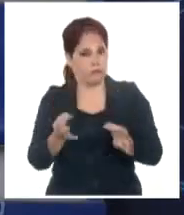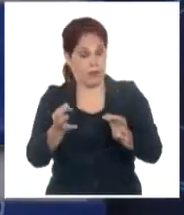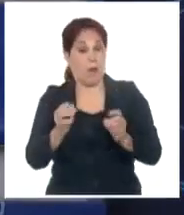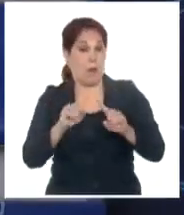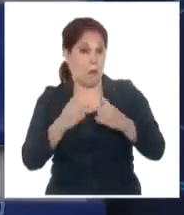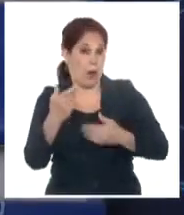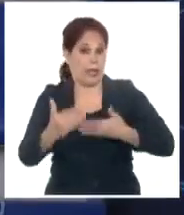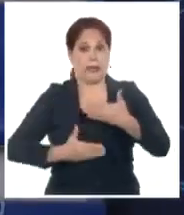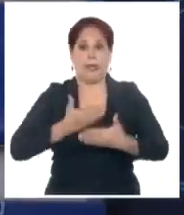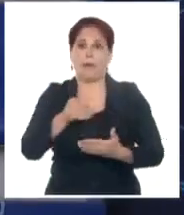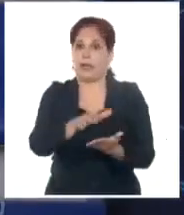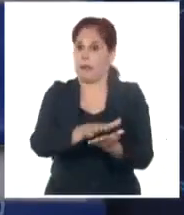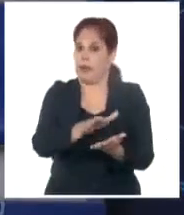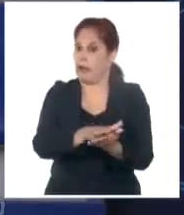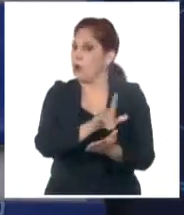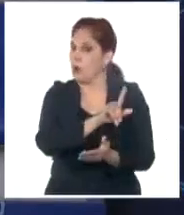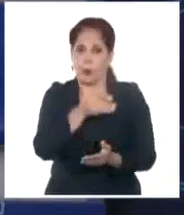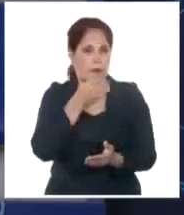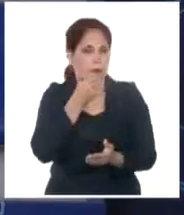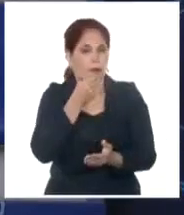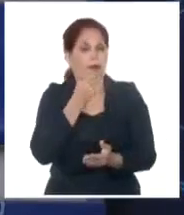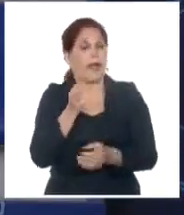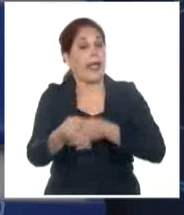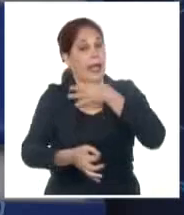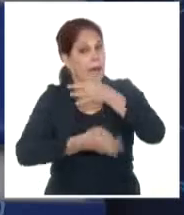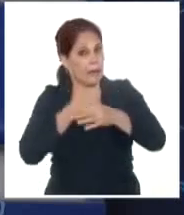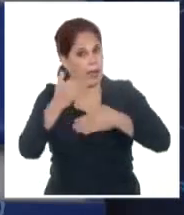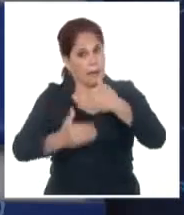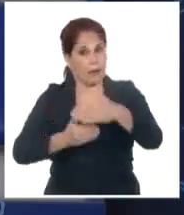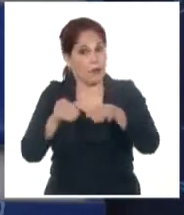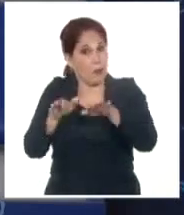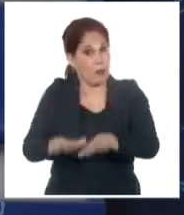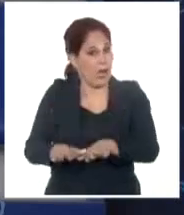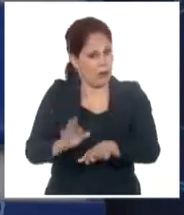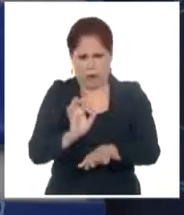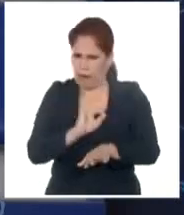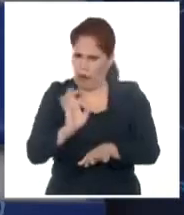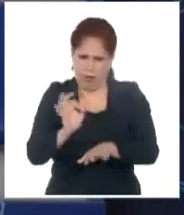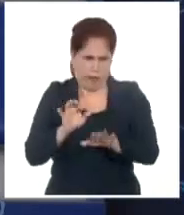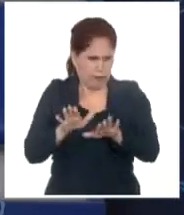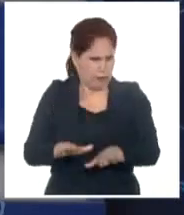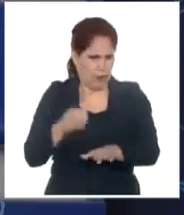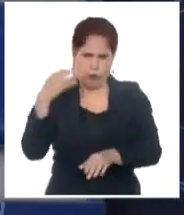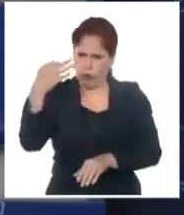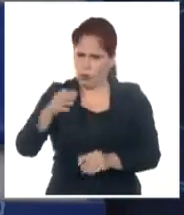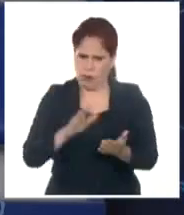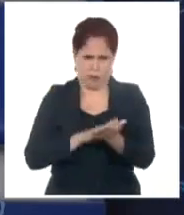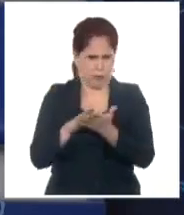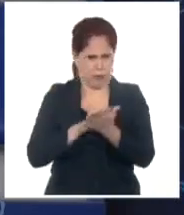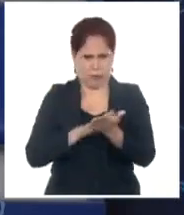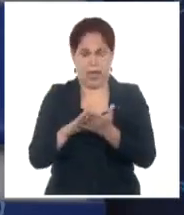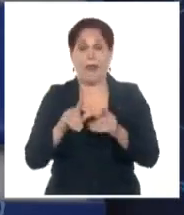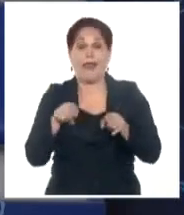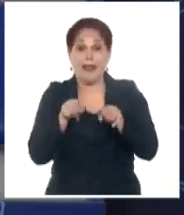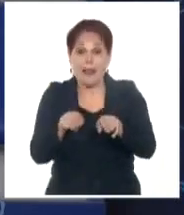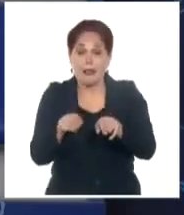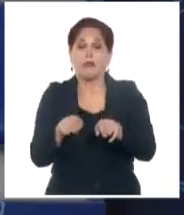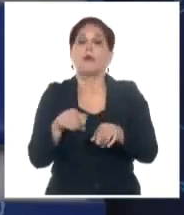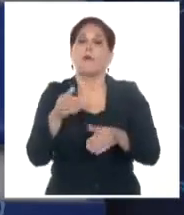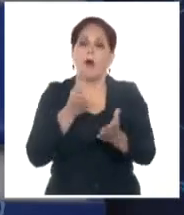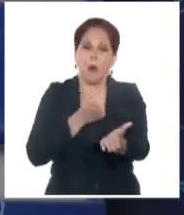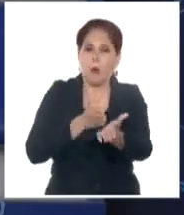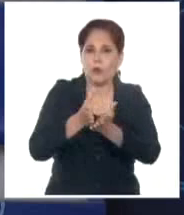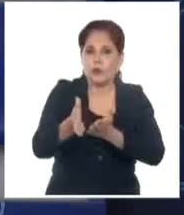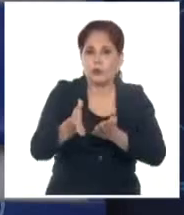alto número de trámites pendientes, aclaran que el proceso no se detuvo ni se detendrá en el futuro de cara a responder en el menor tiempo